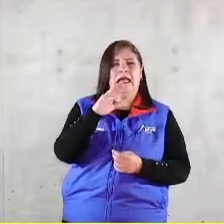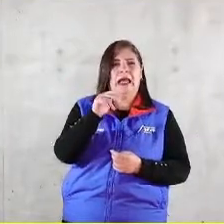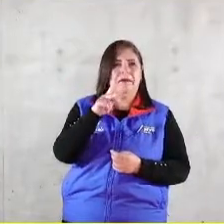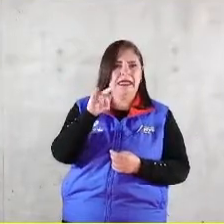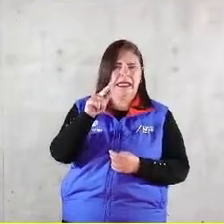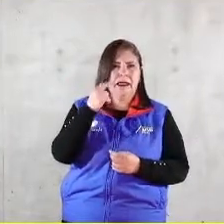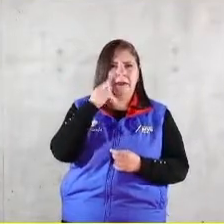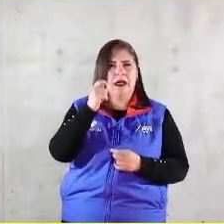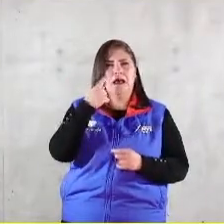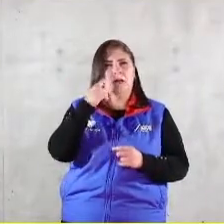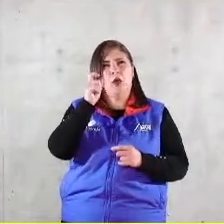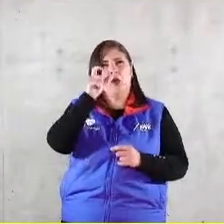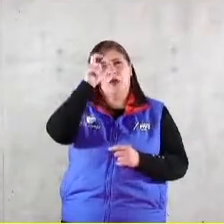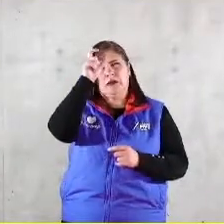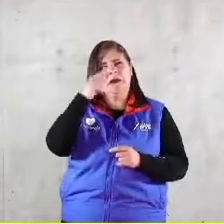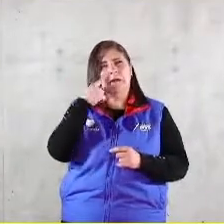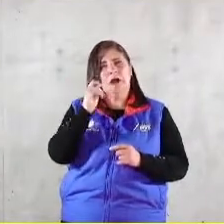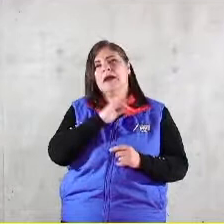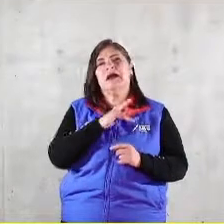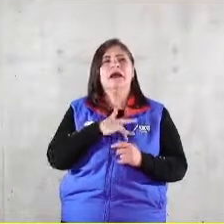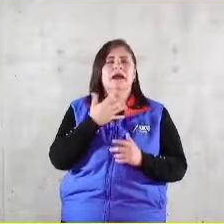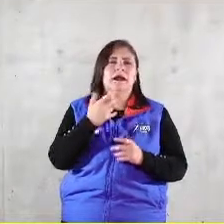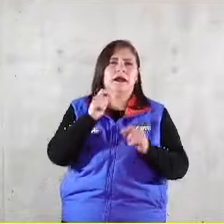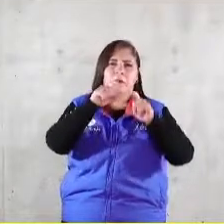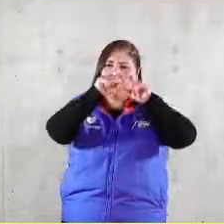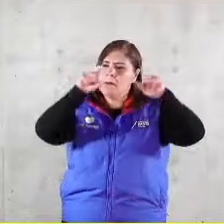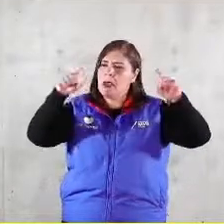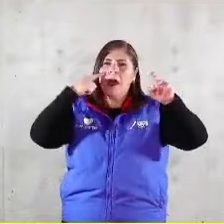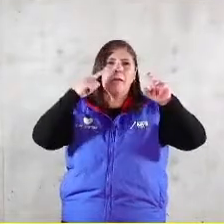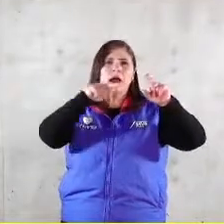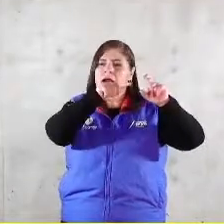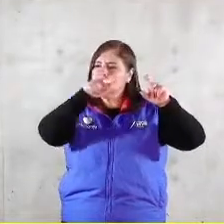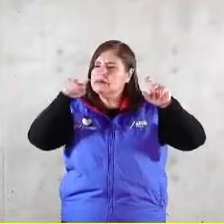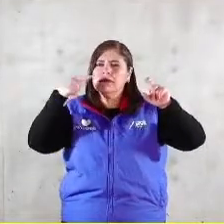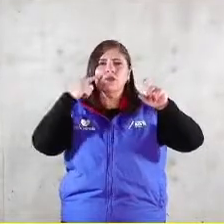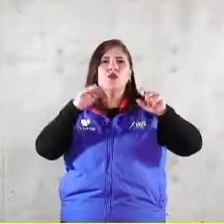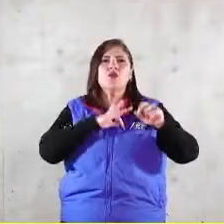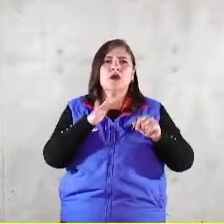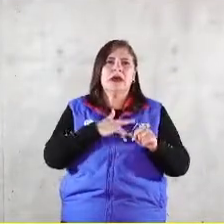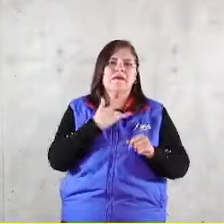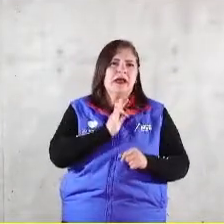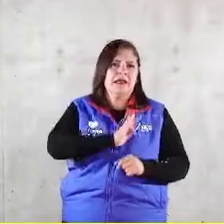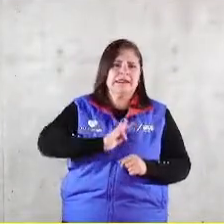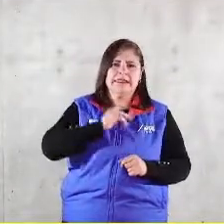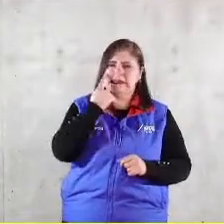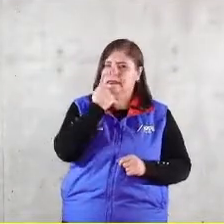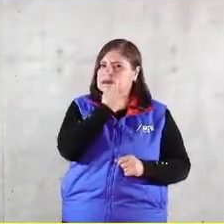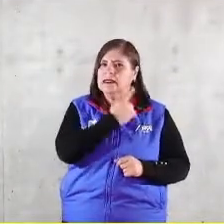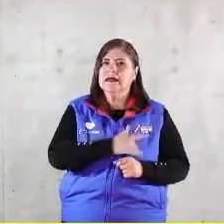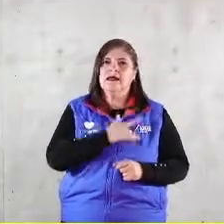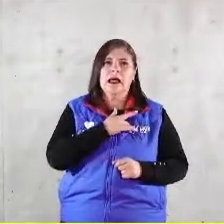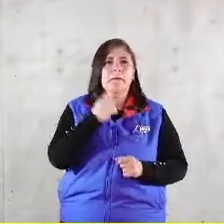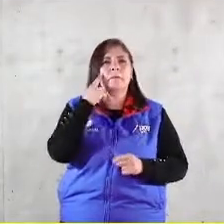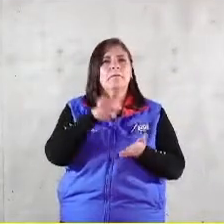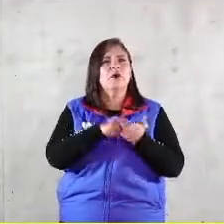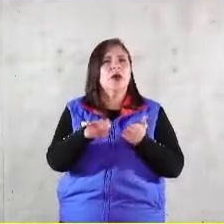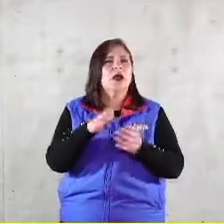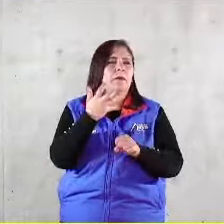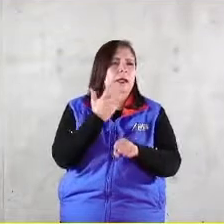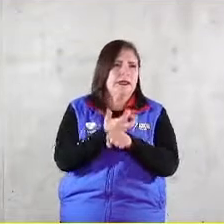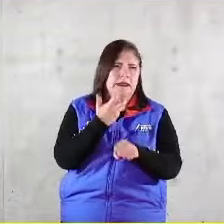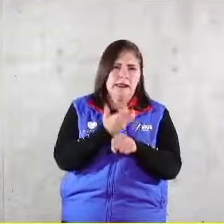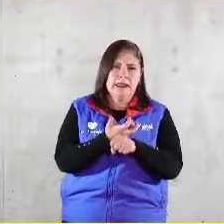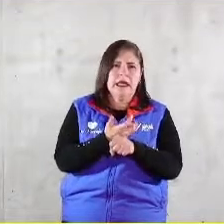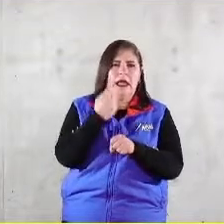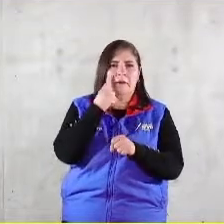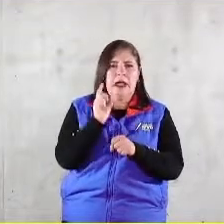en la barra horizontal, versus percepción de felicidad, pareciera que hay una correlación, ¿no? De hecho, tenemos a los Estados Unidos en